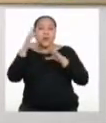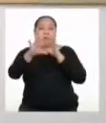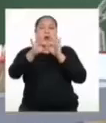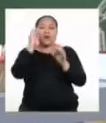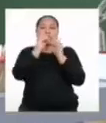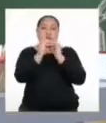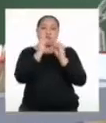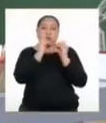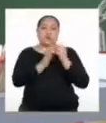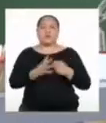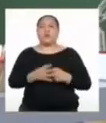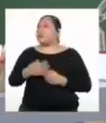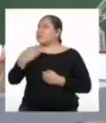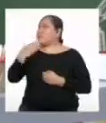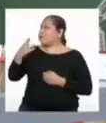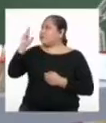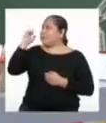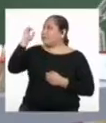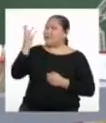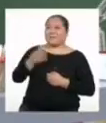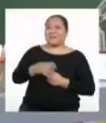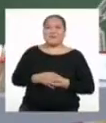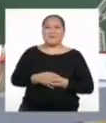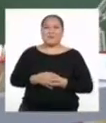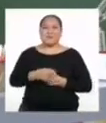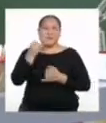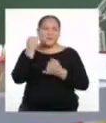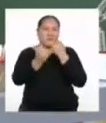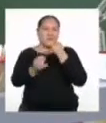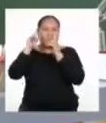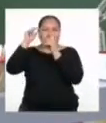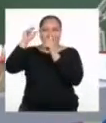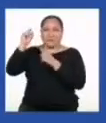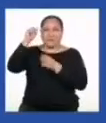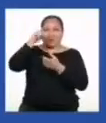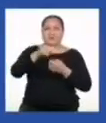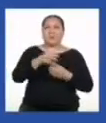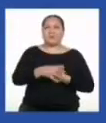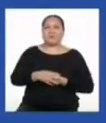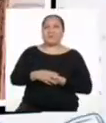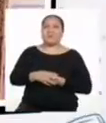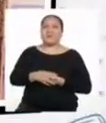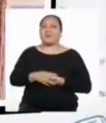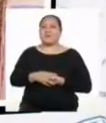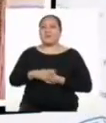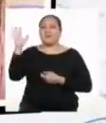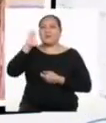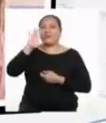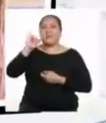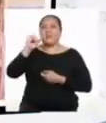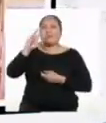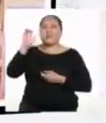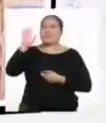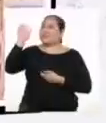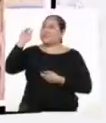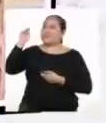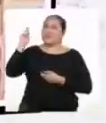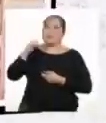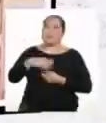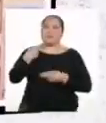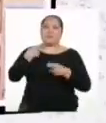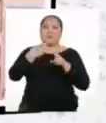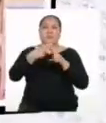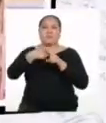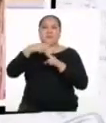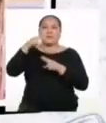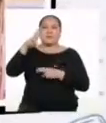y todas. Gracias, profesora. Tenemos una última pregunta por aquí. Hola, Yaremisi, profesora. Mi nombre